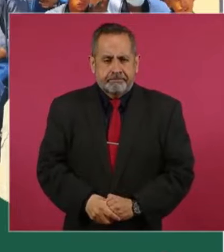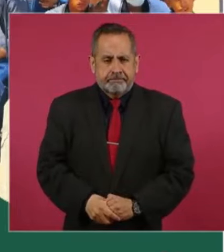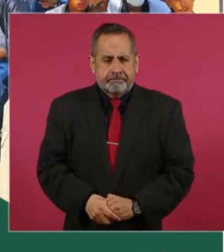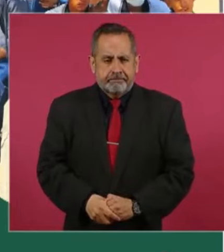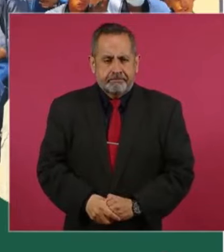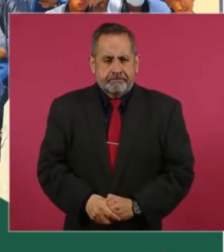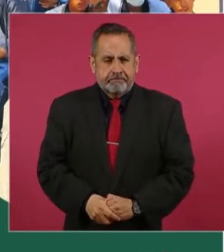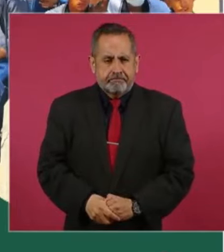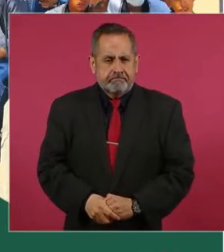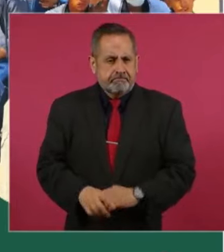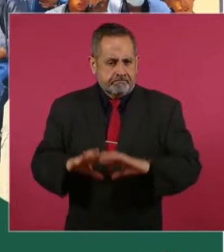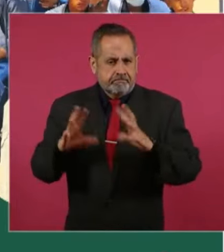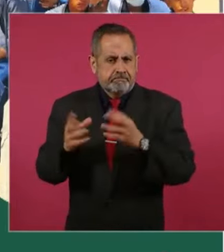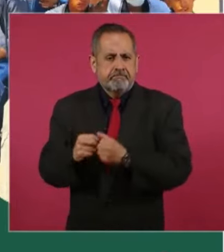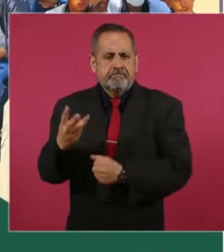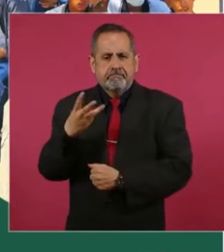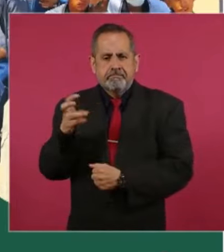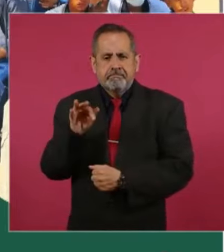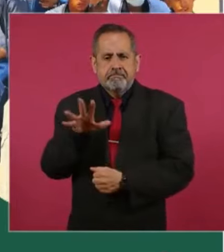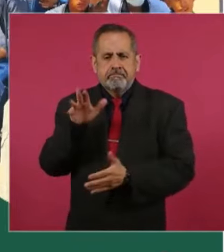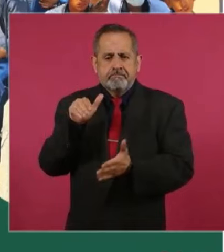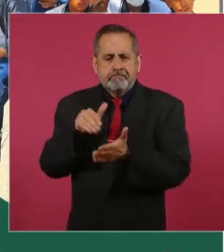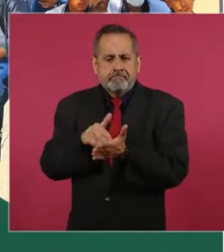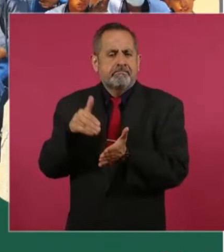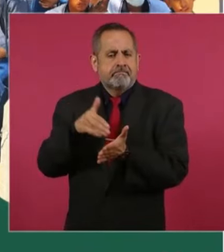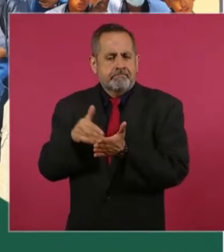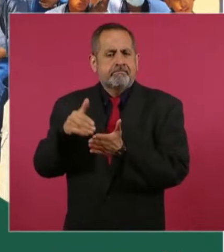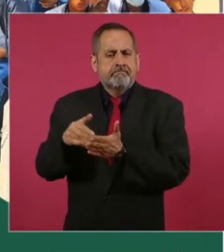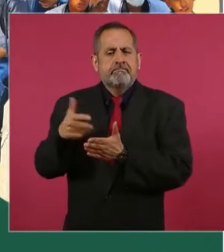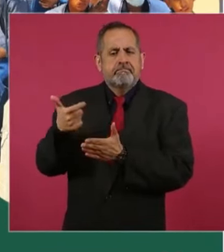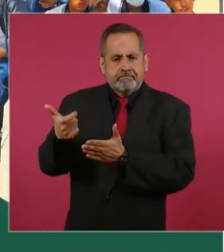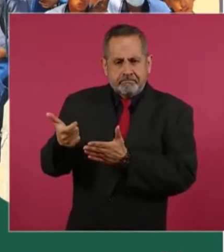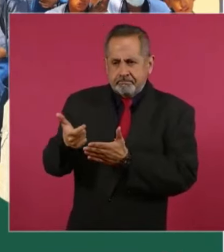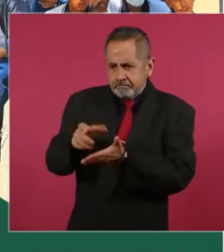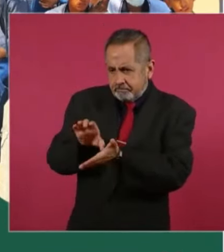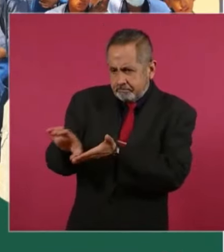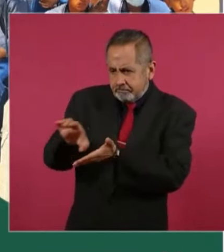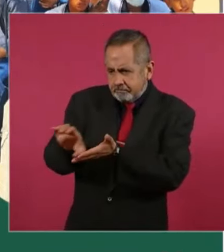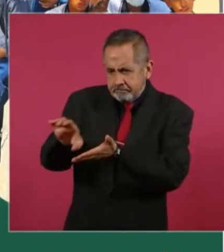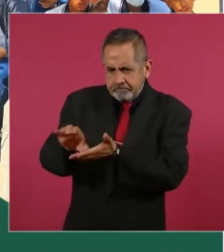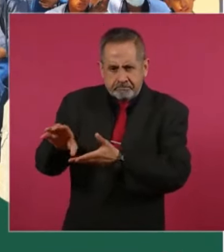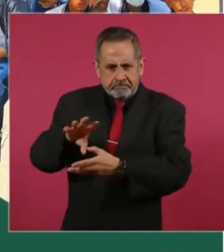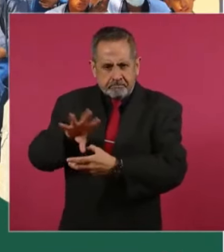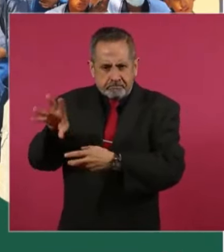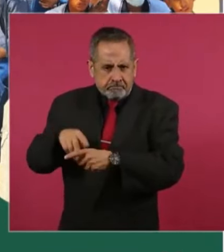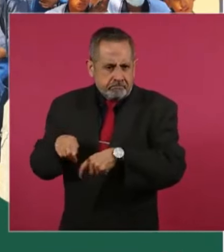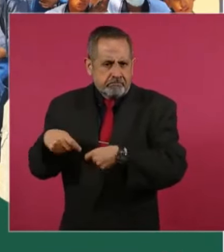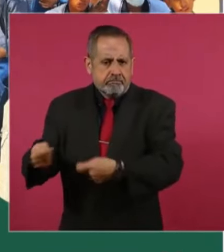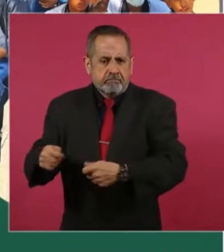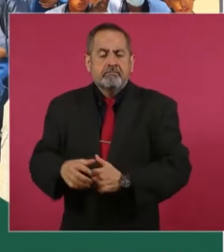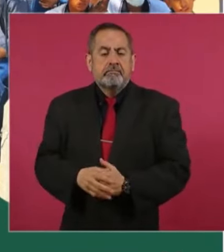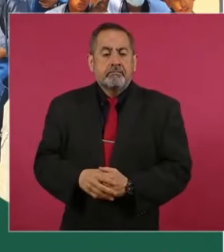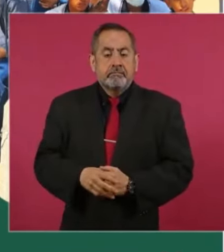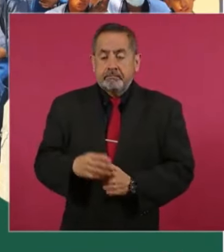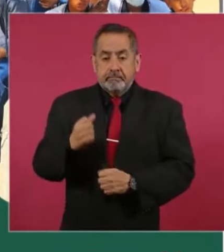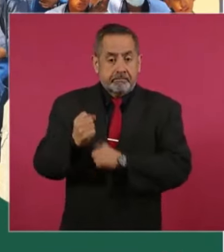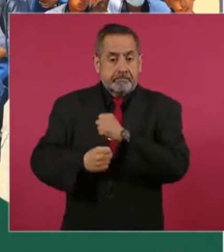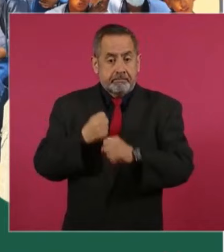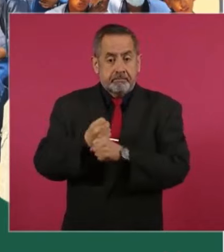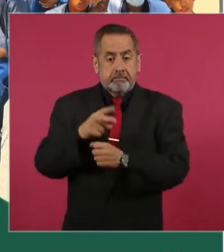347 mil millones de pesos. En el año que acaba de terminar, que es el año 2023,